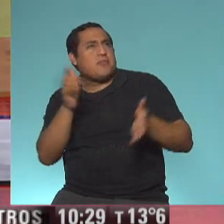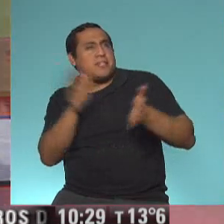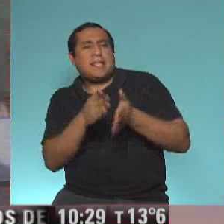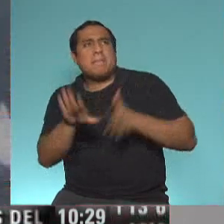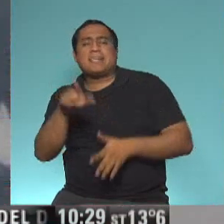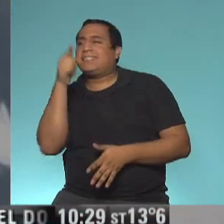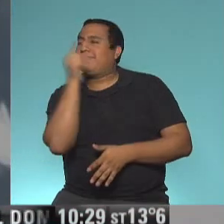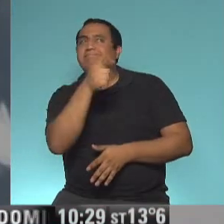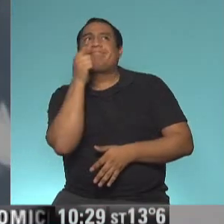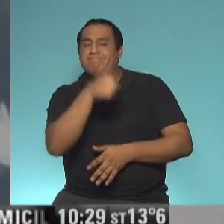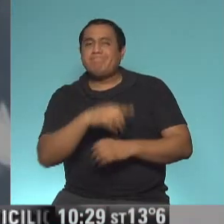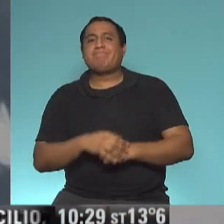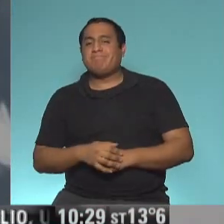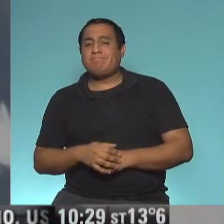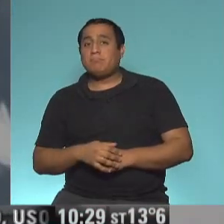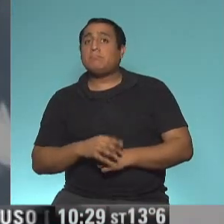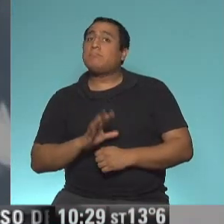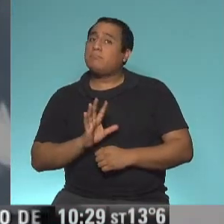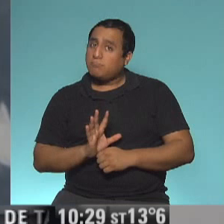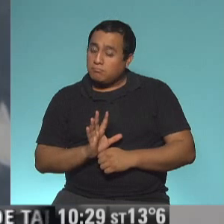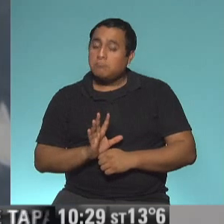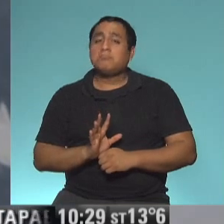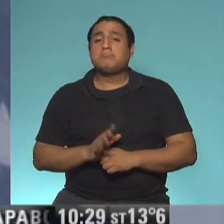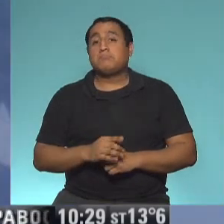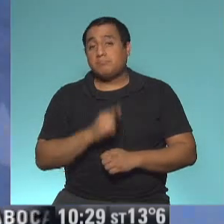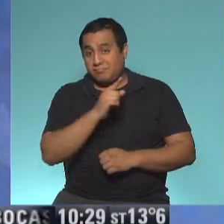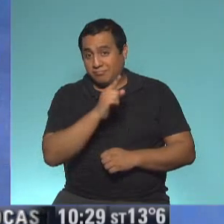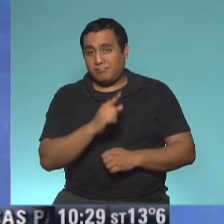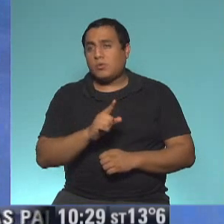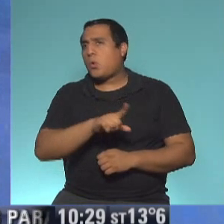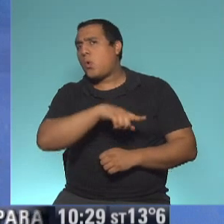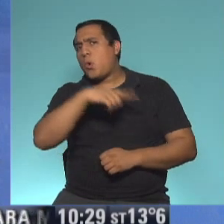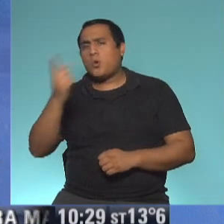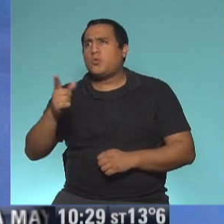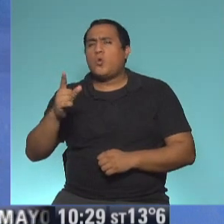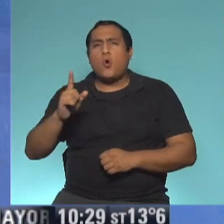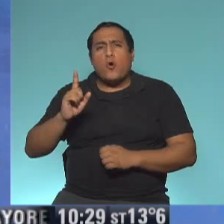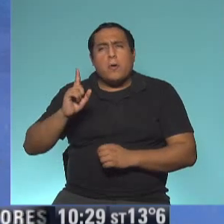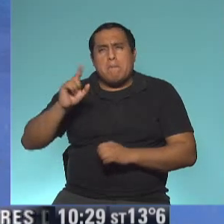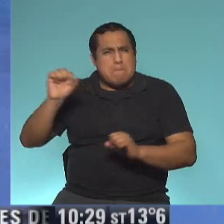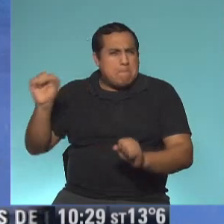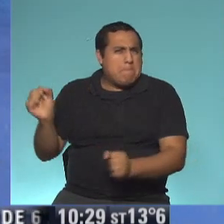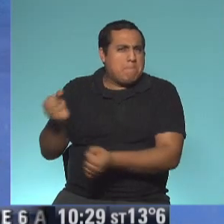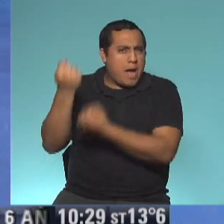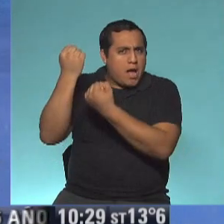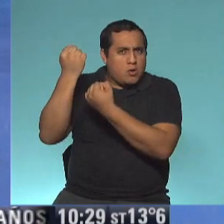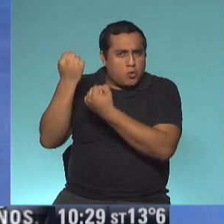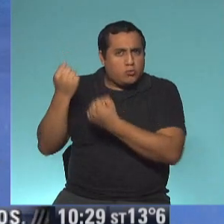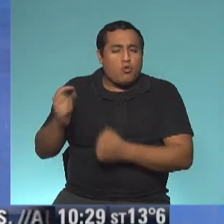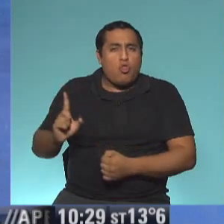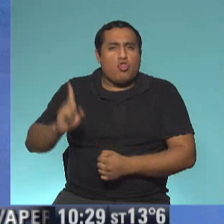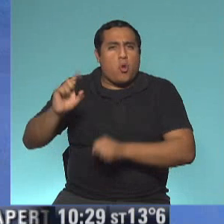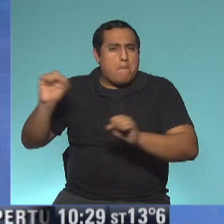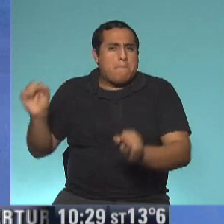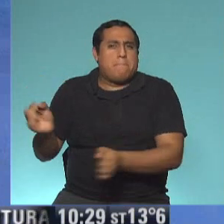aves. Pero algo sucedió. Añá, el malvado de los dioses, estaba escondido